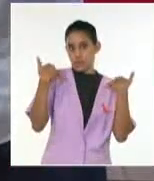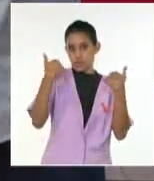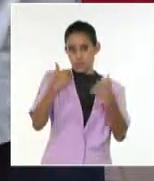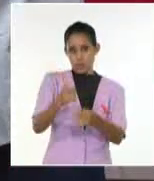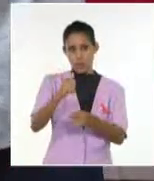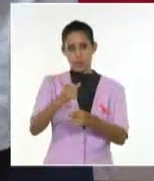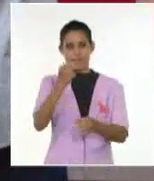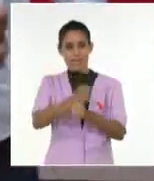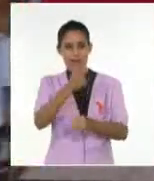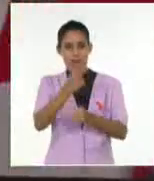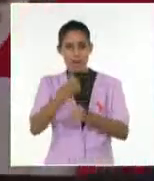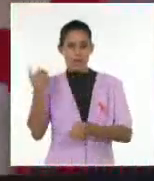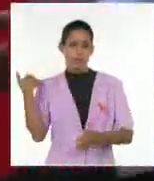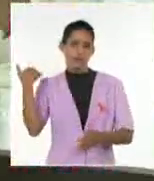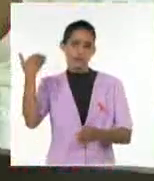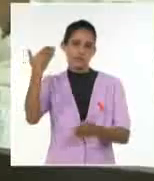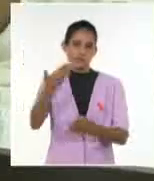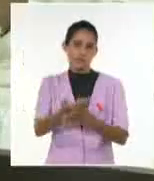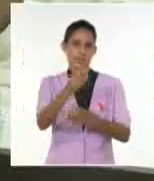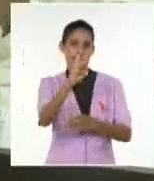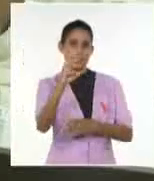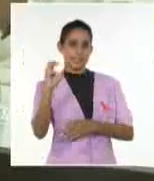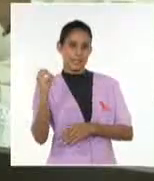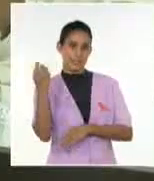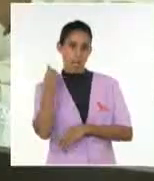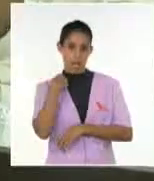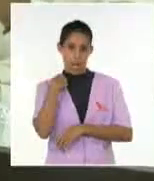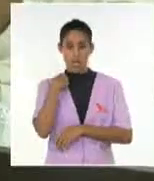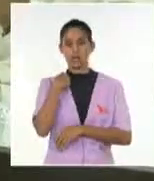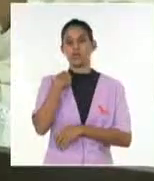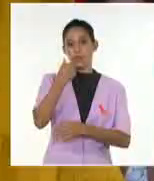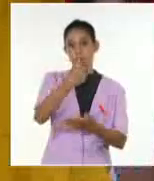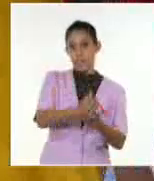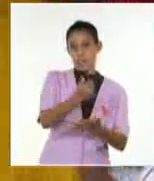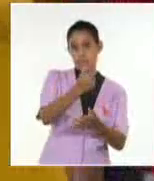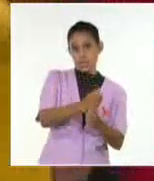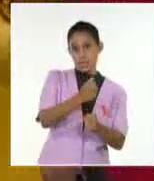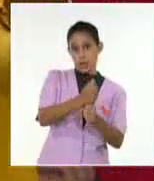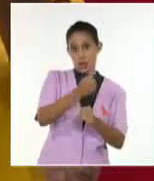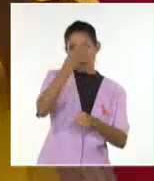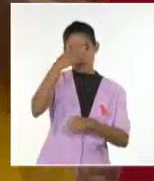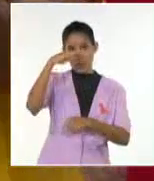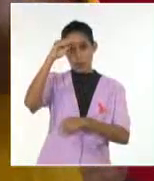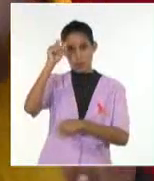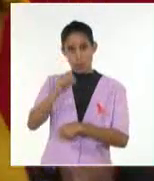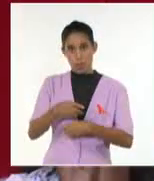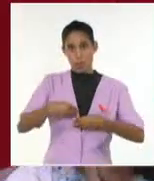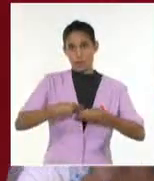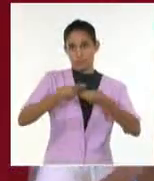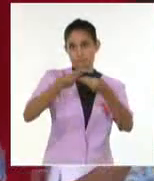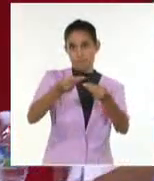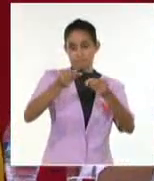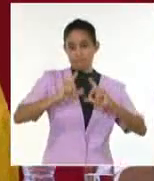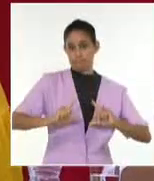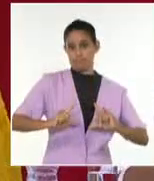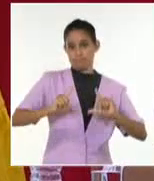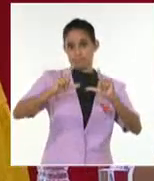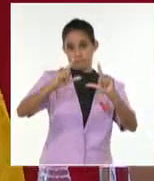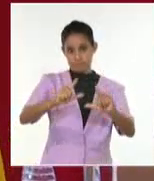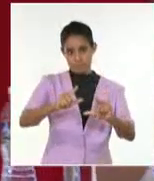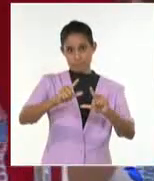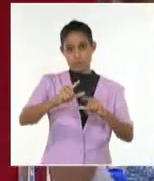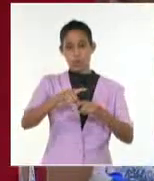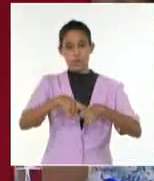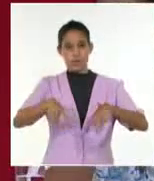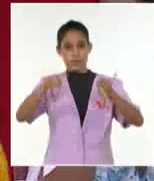30 años de labor ininterrumpida. La Central de Trabajadores de Cuba otorgó a la Universidad de Ciencias Pedagógicas Enrique José